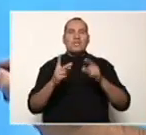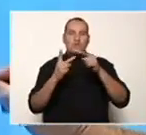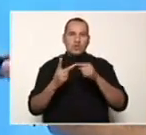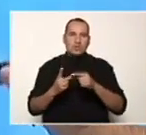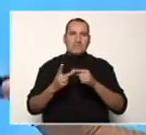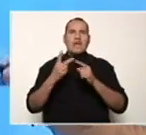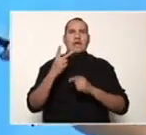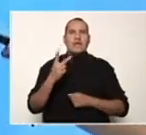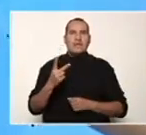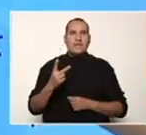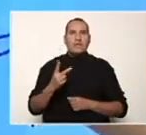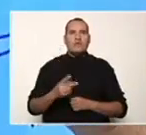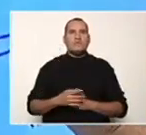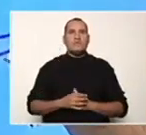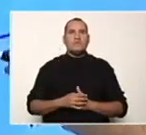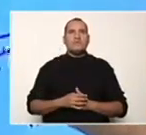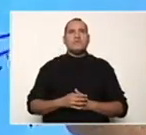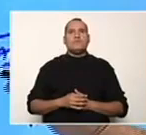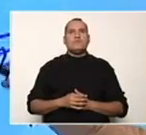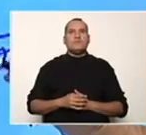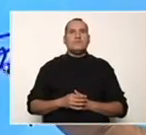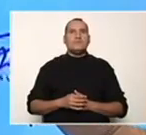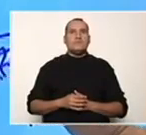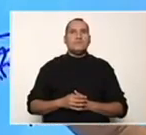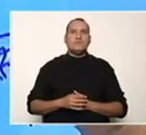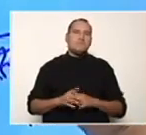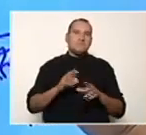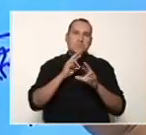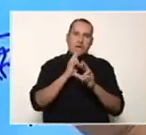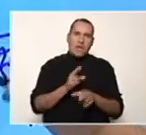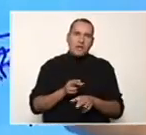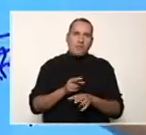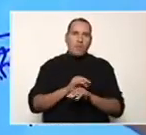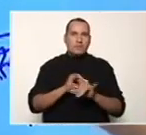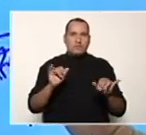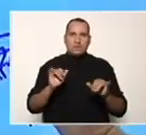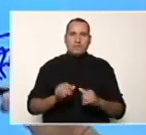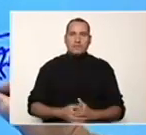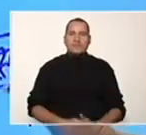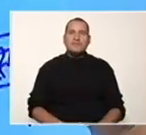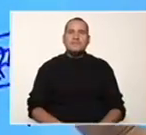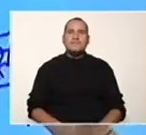4 raíz de 2, que este sí sería el resultado final.